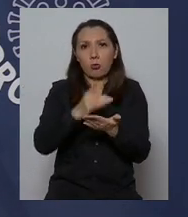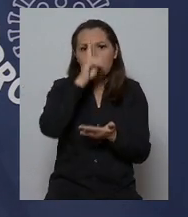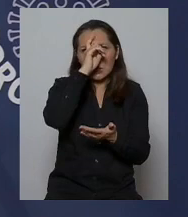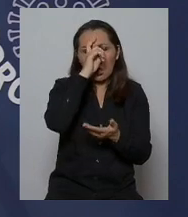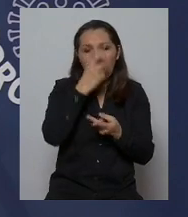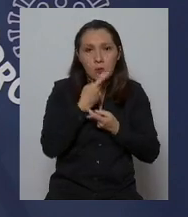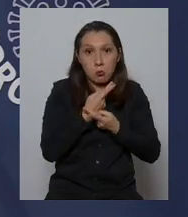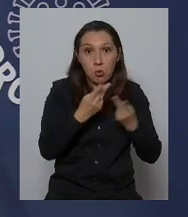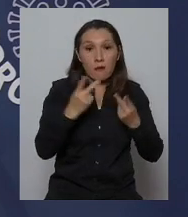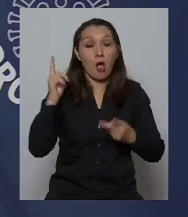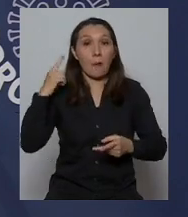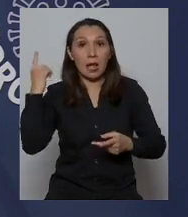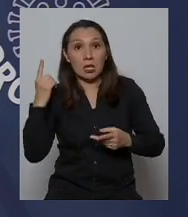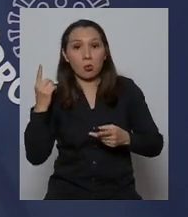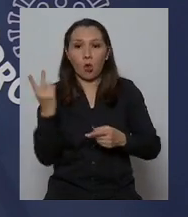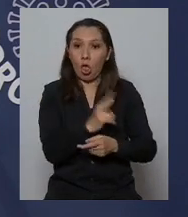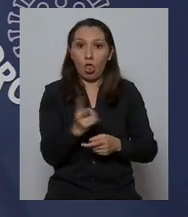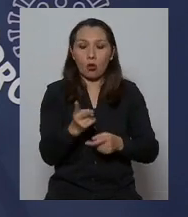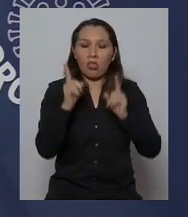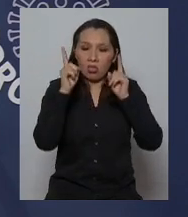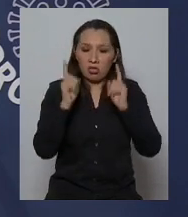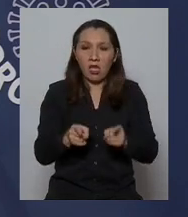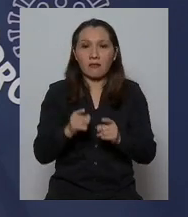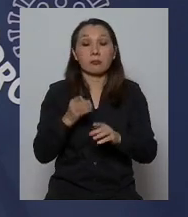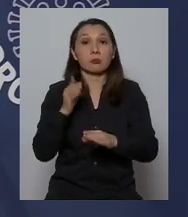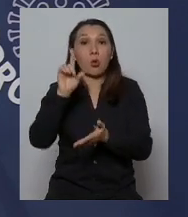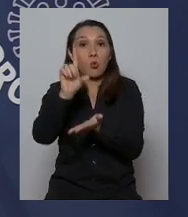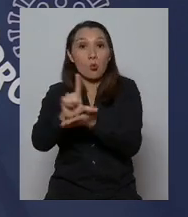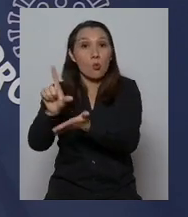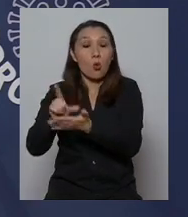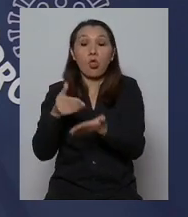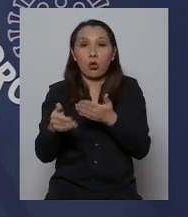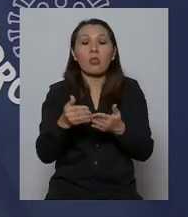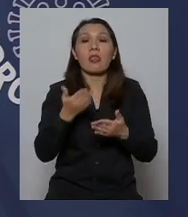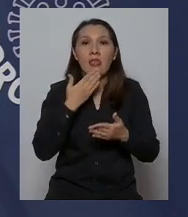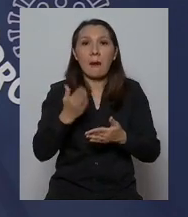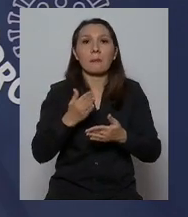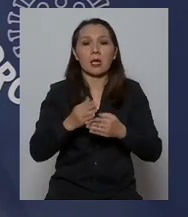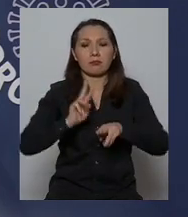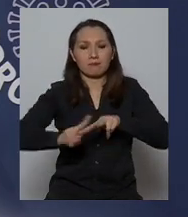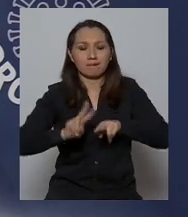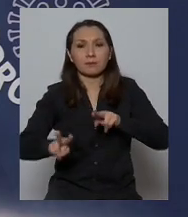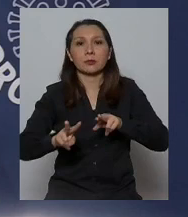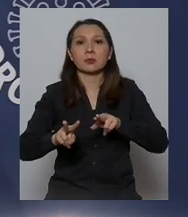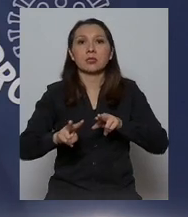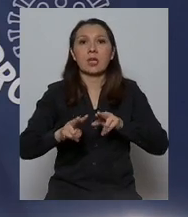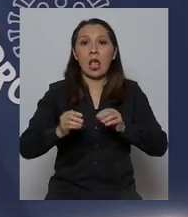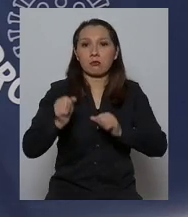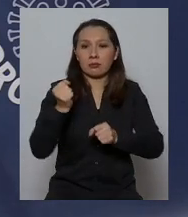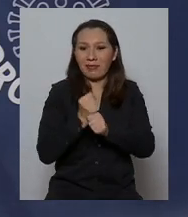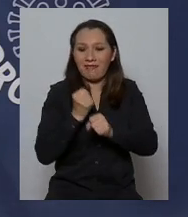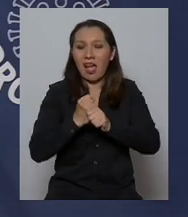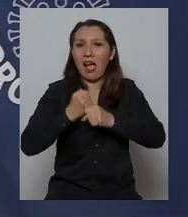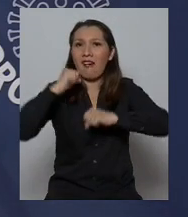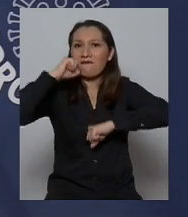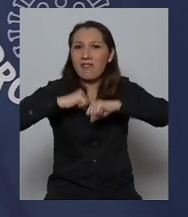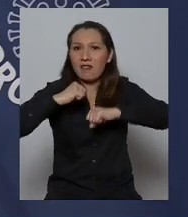o privado. Todos aquellos lugares en los que se fabriquen y procesen alimentos.